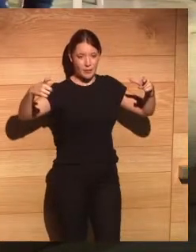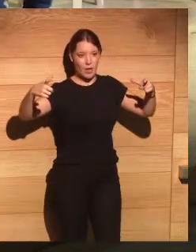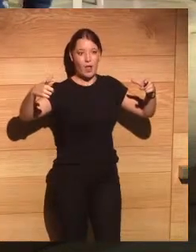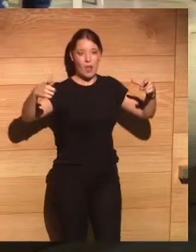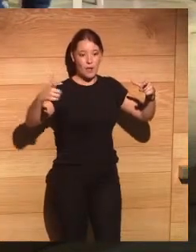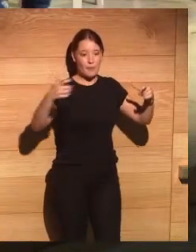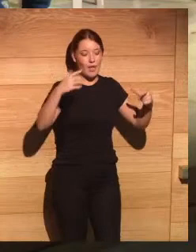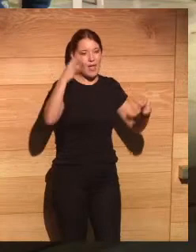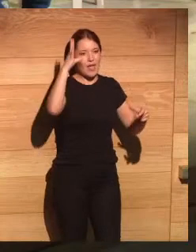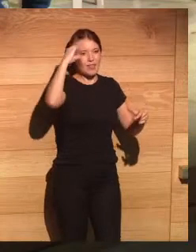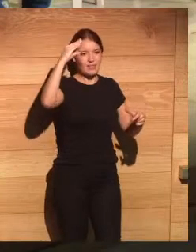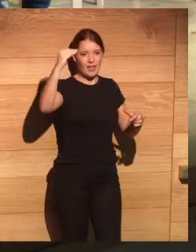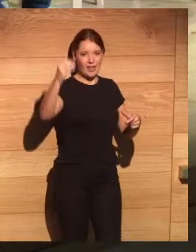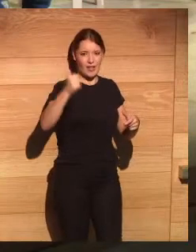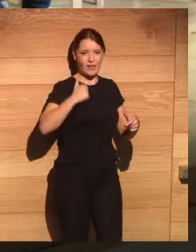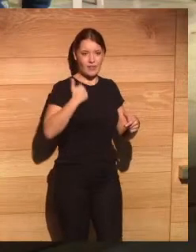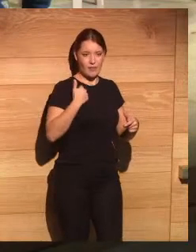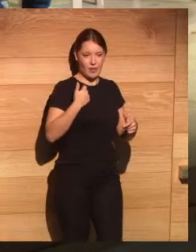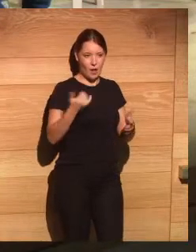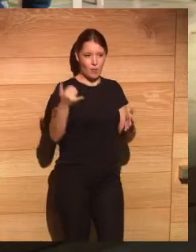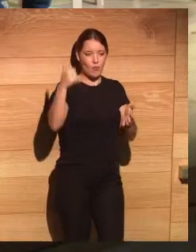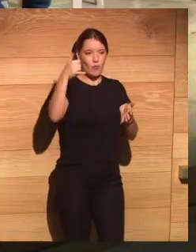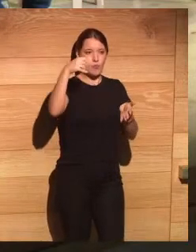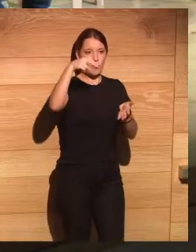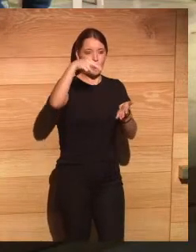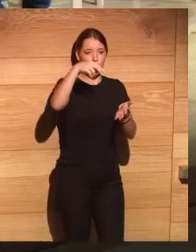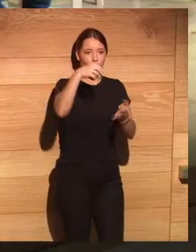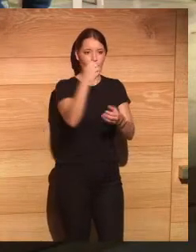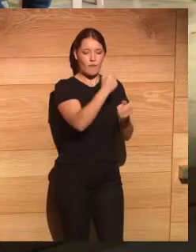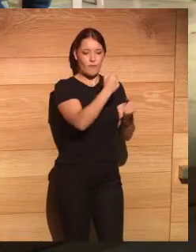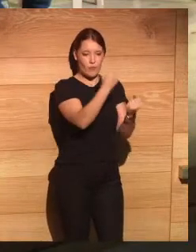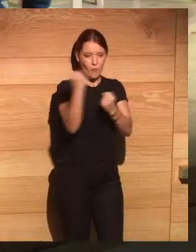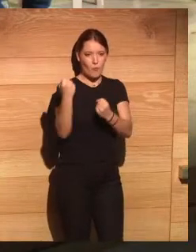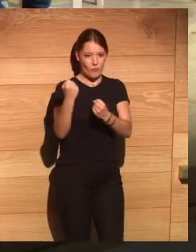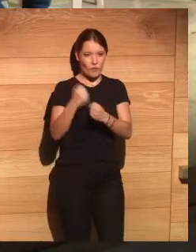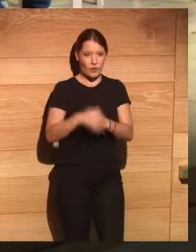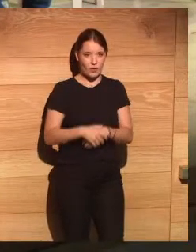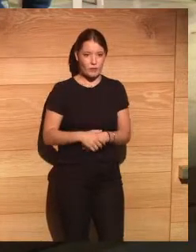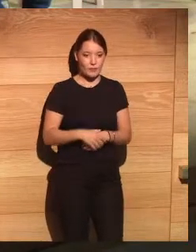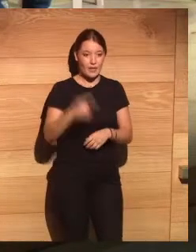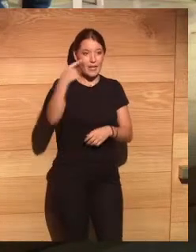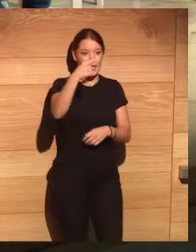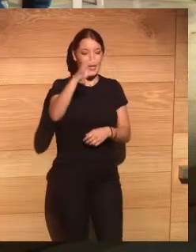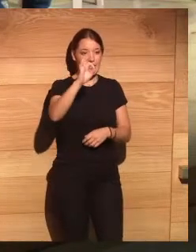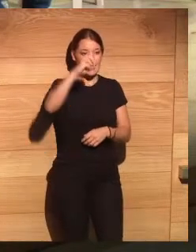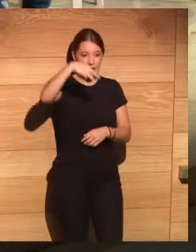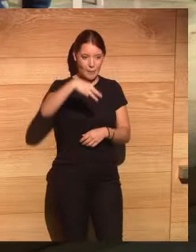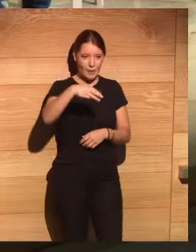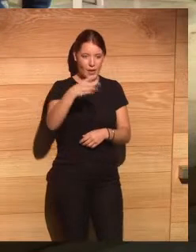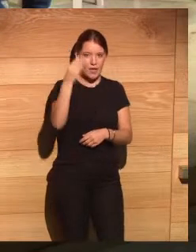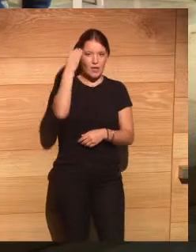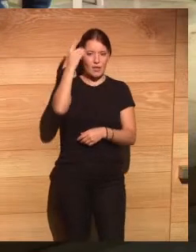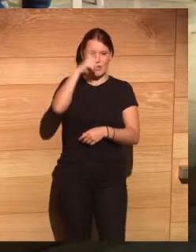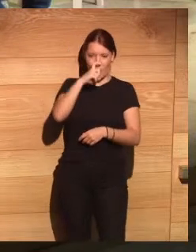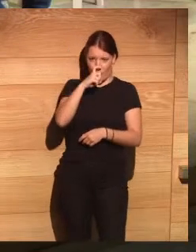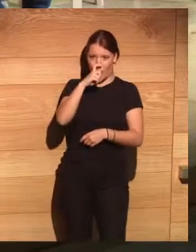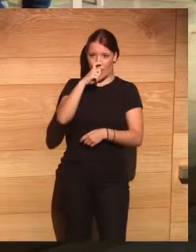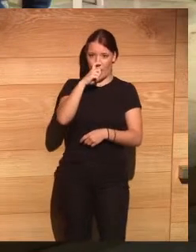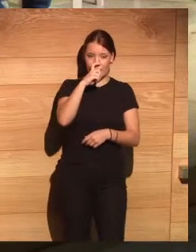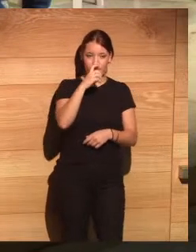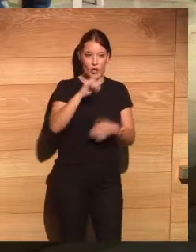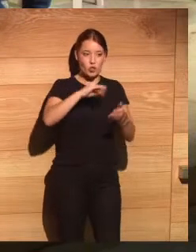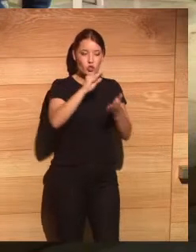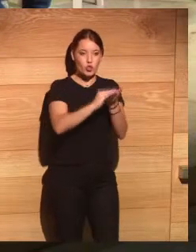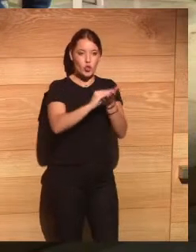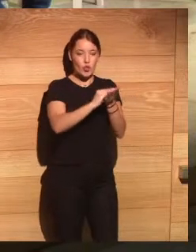mucho más consolidada se acordarán del GSM el mayor esfuerzo europeo por convertir una tecnología en una solución de mercado